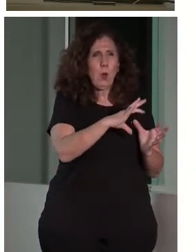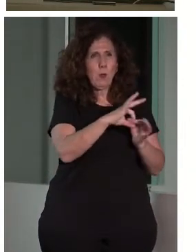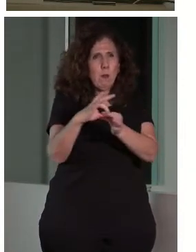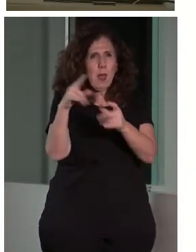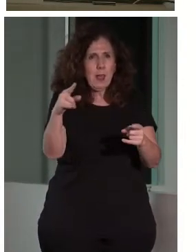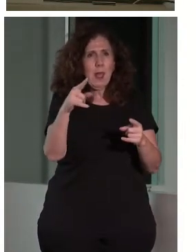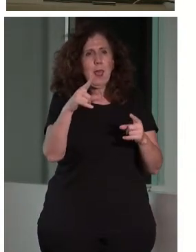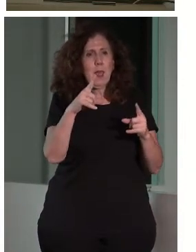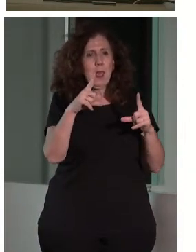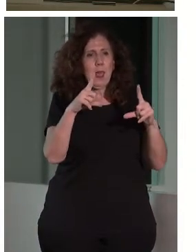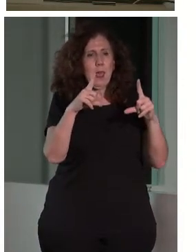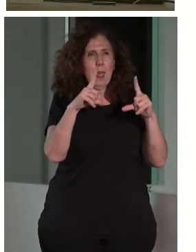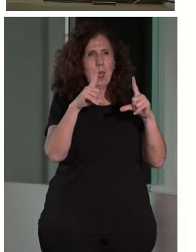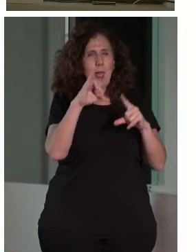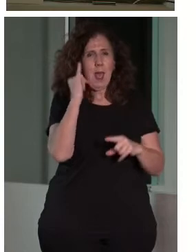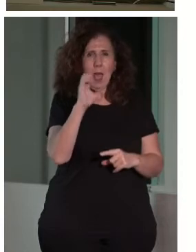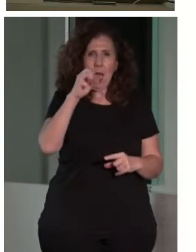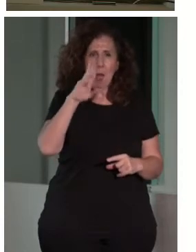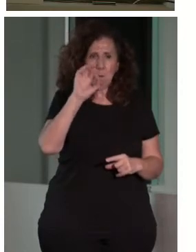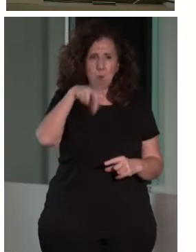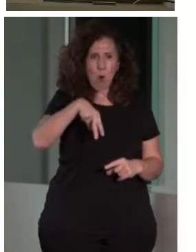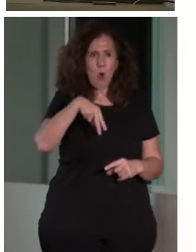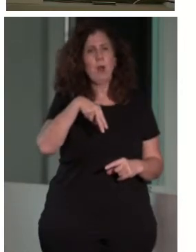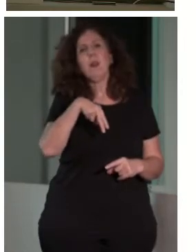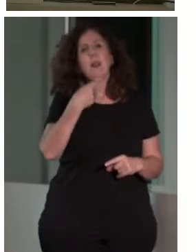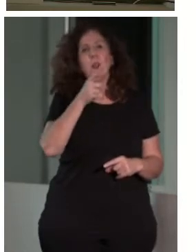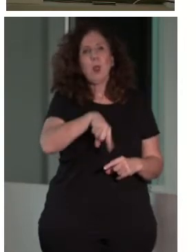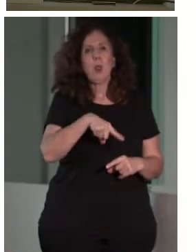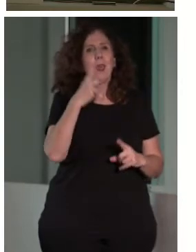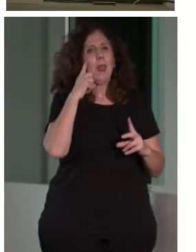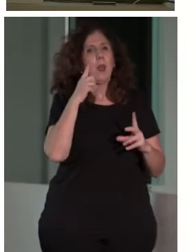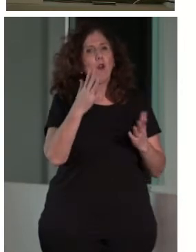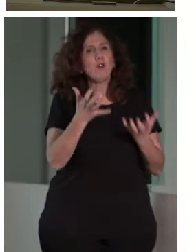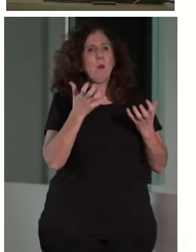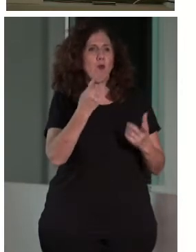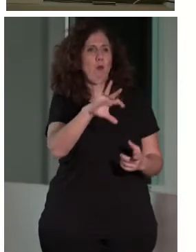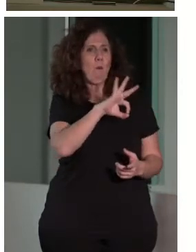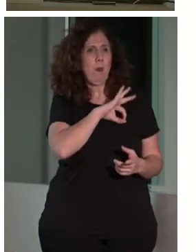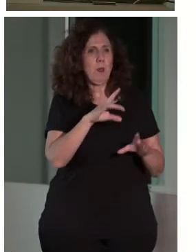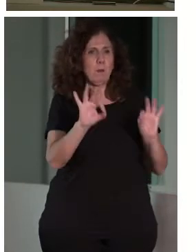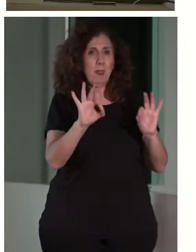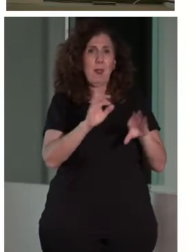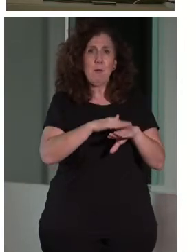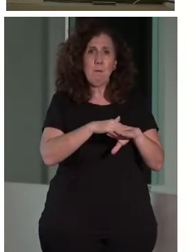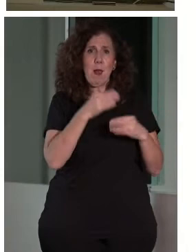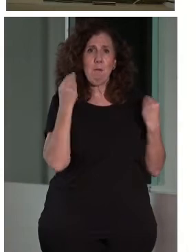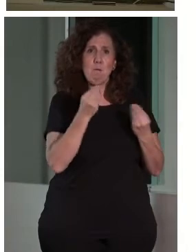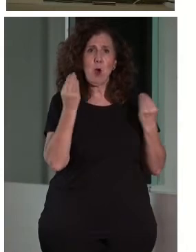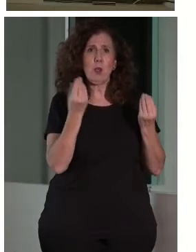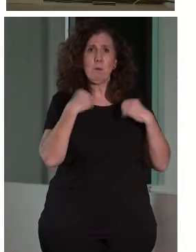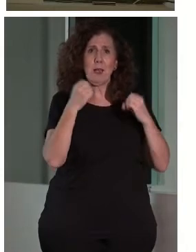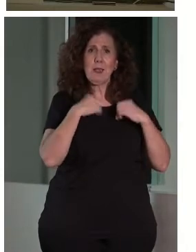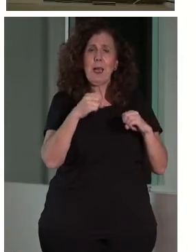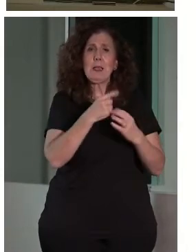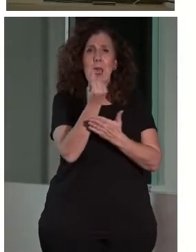nos llevamos uno de los premios de la Design for All Foundation, premios de mejores prácticas internacionales en diseño universal. Entonces, esta